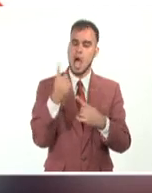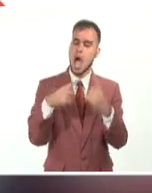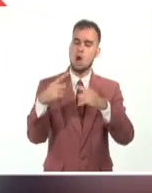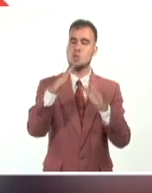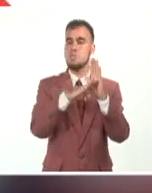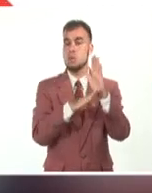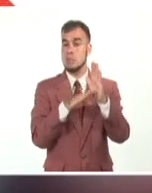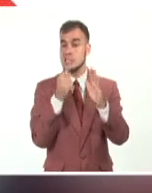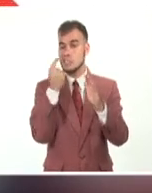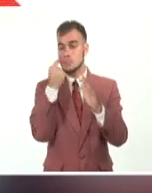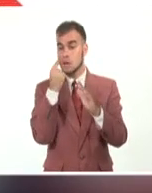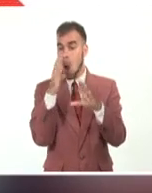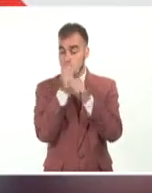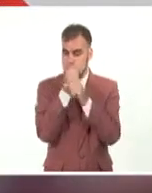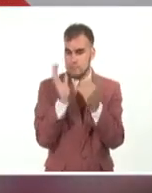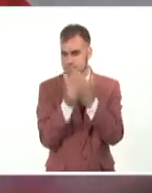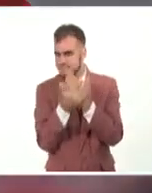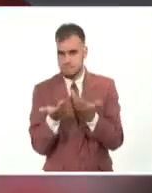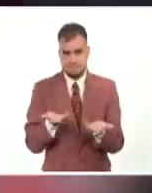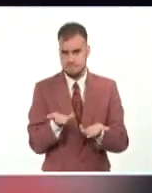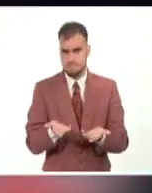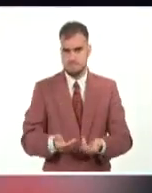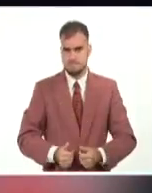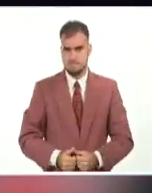secretos sin destinatarios conocidos.